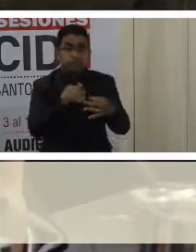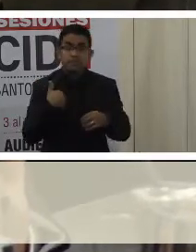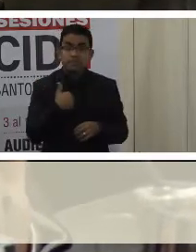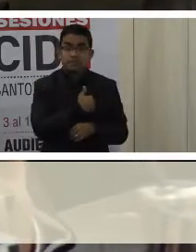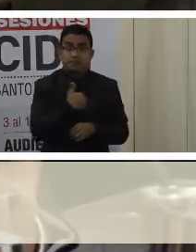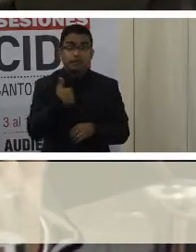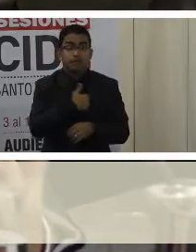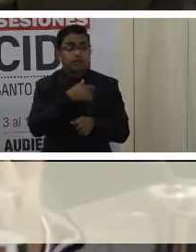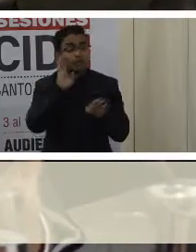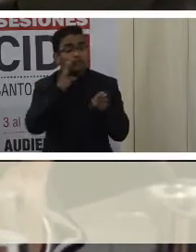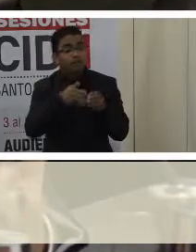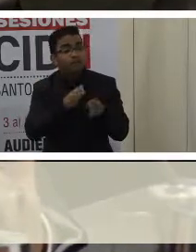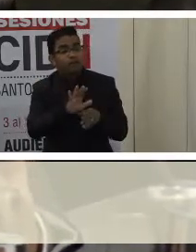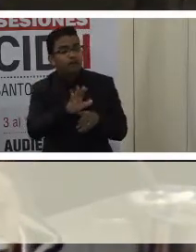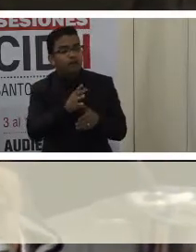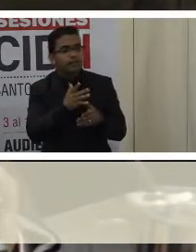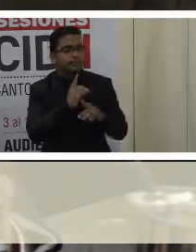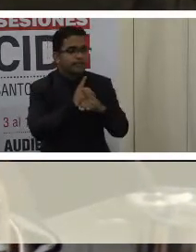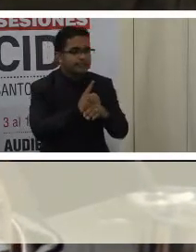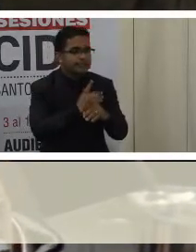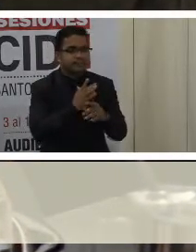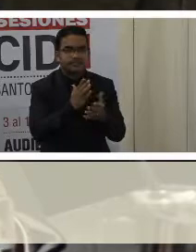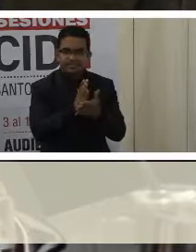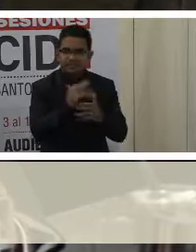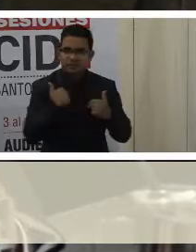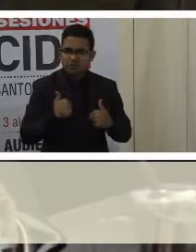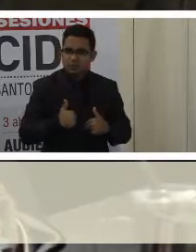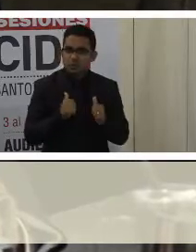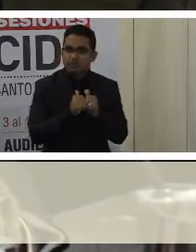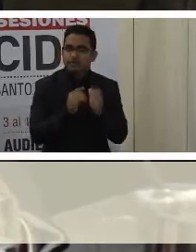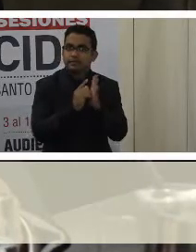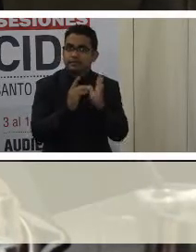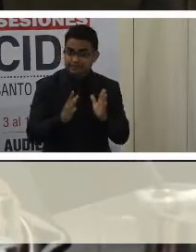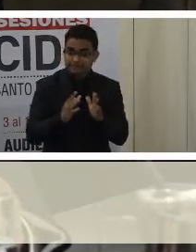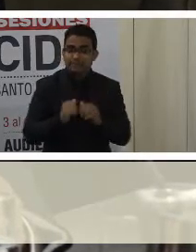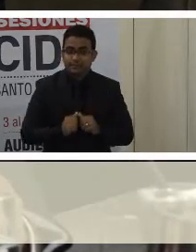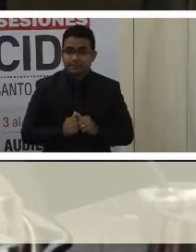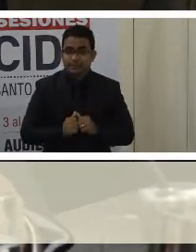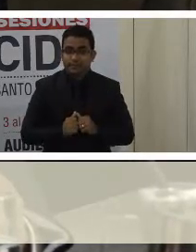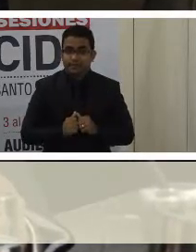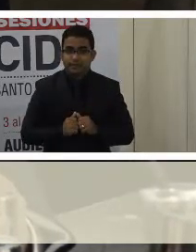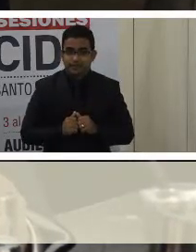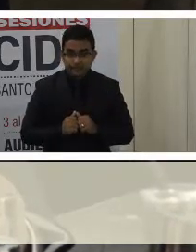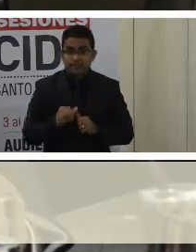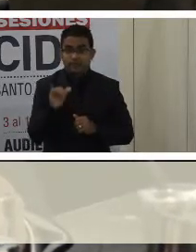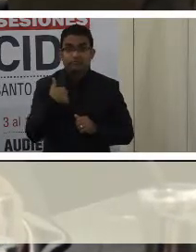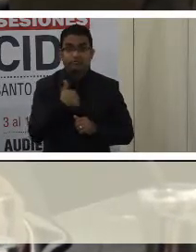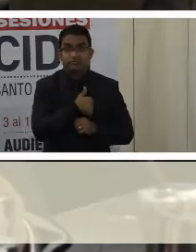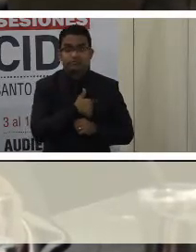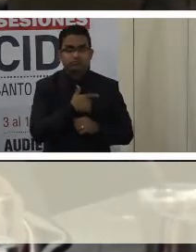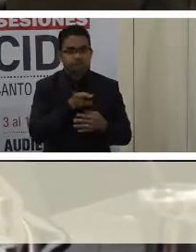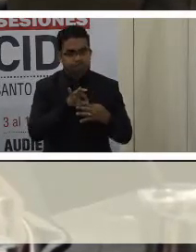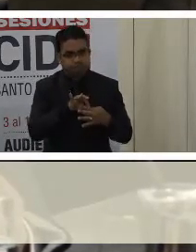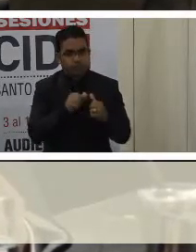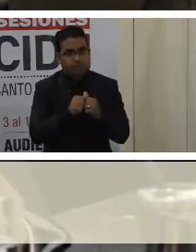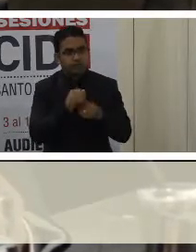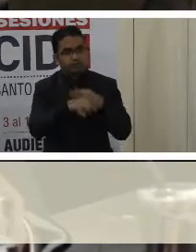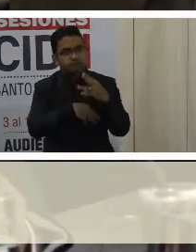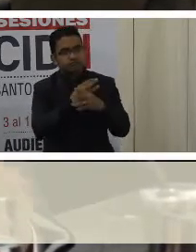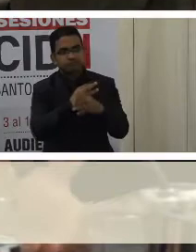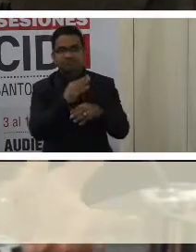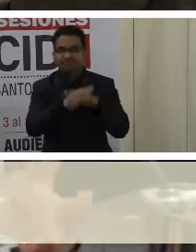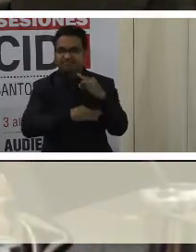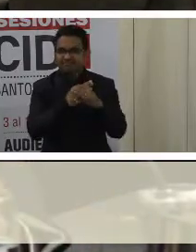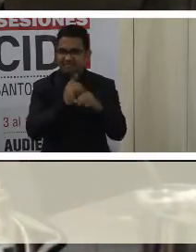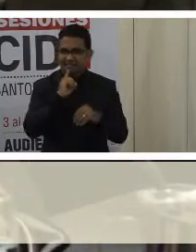en la formación, promoción y defensa de derechos humanos de personas con discapacidad. A su vez, estamos afiliados a la Federación Mundial de Personas Sordas